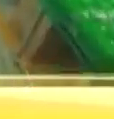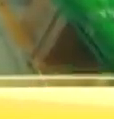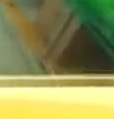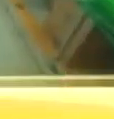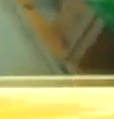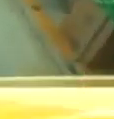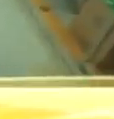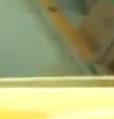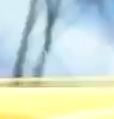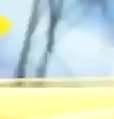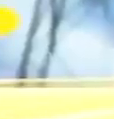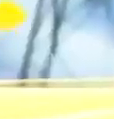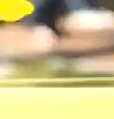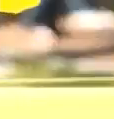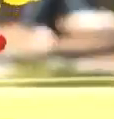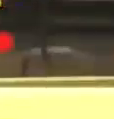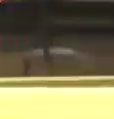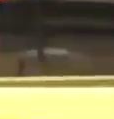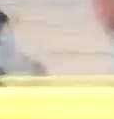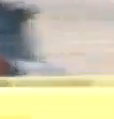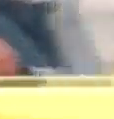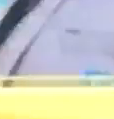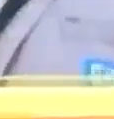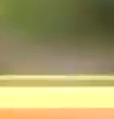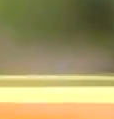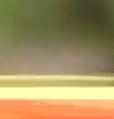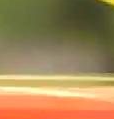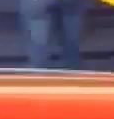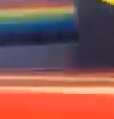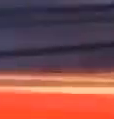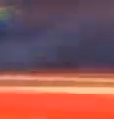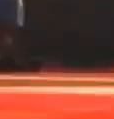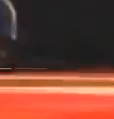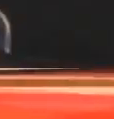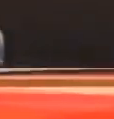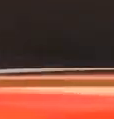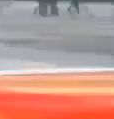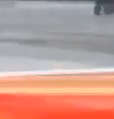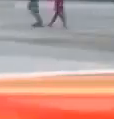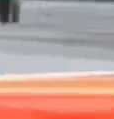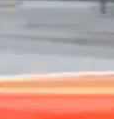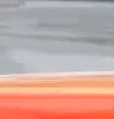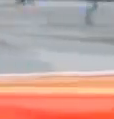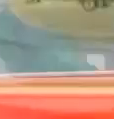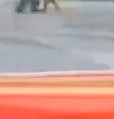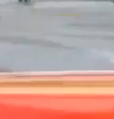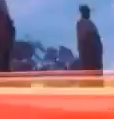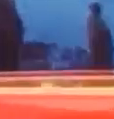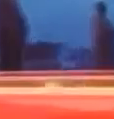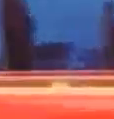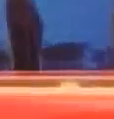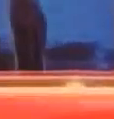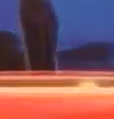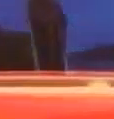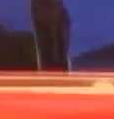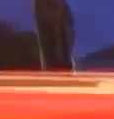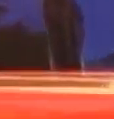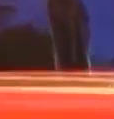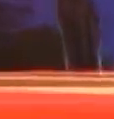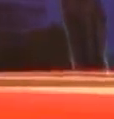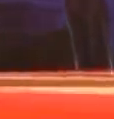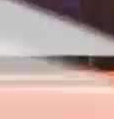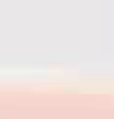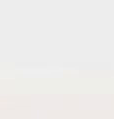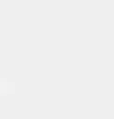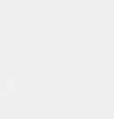Bienvenidos y bienvenidas a continuación una transmisión conjunta de radio y televisión por su derecho